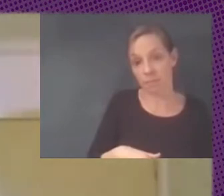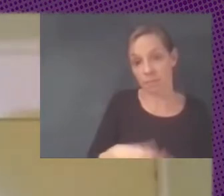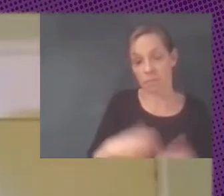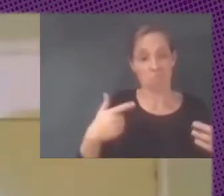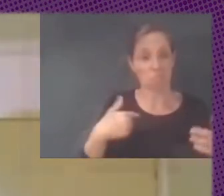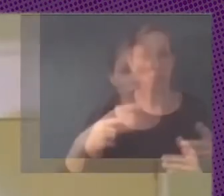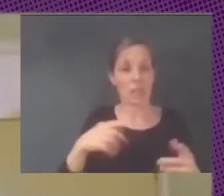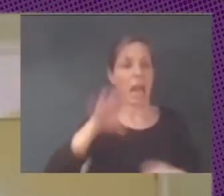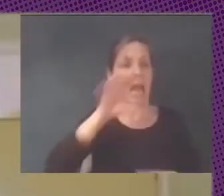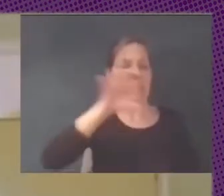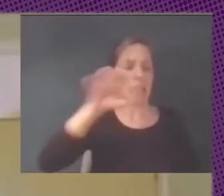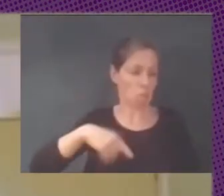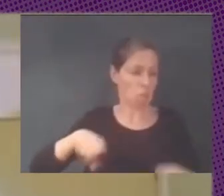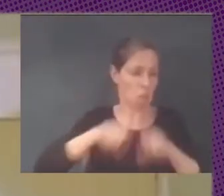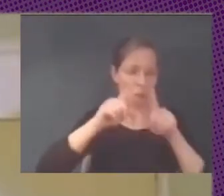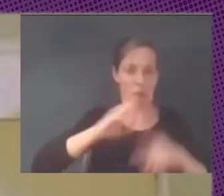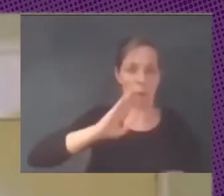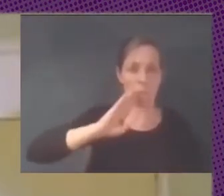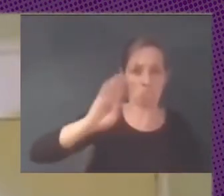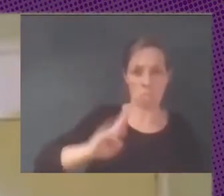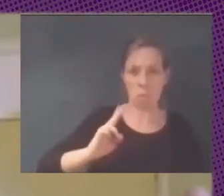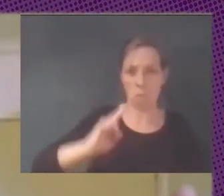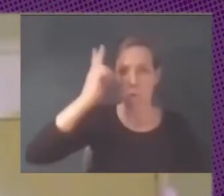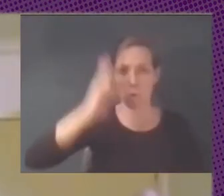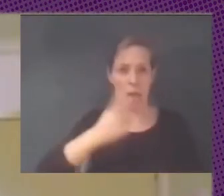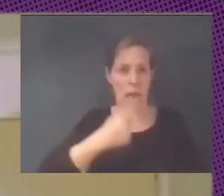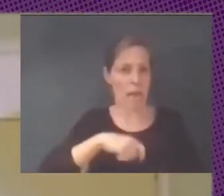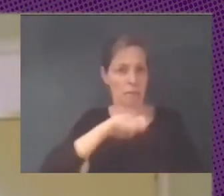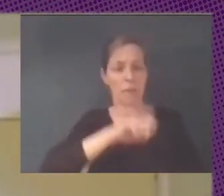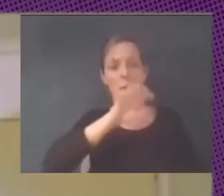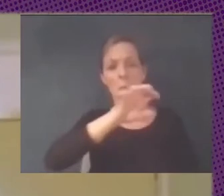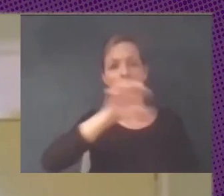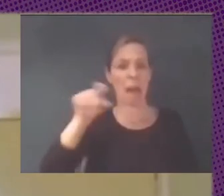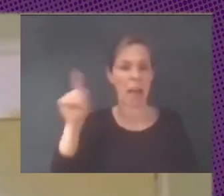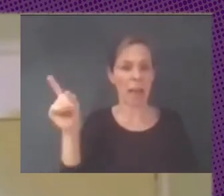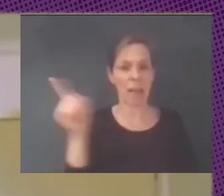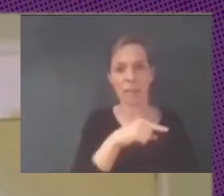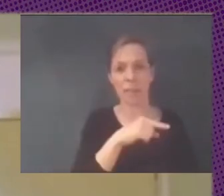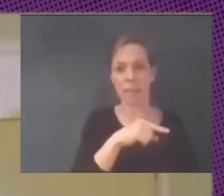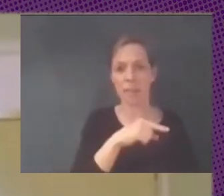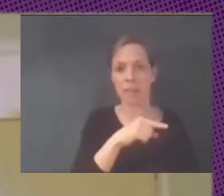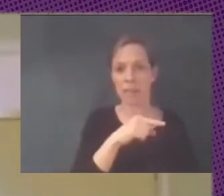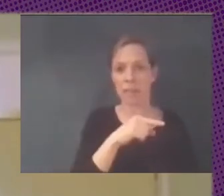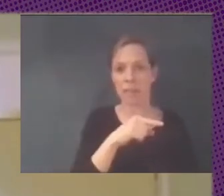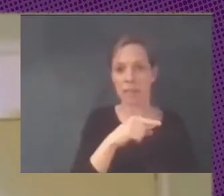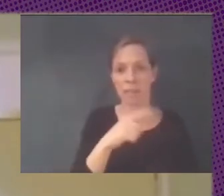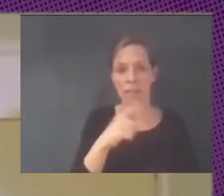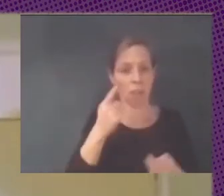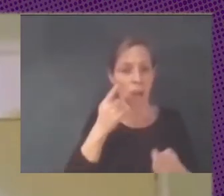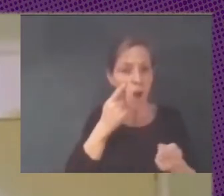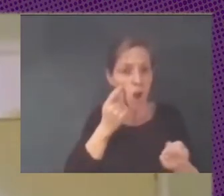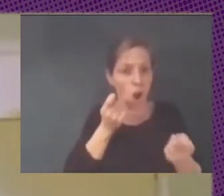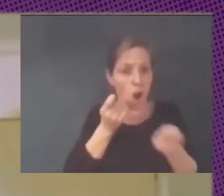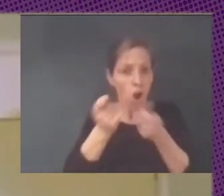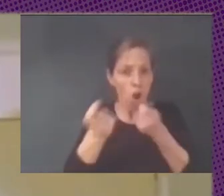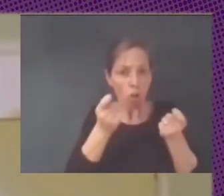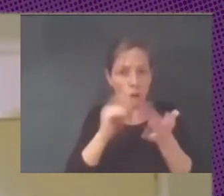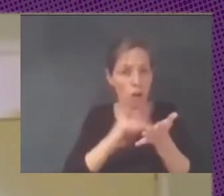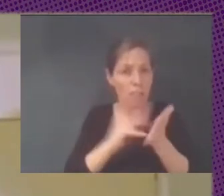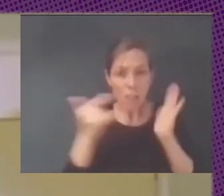Uruguay España lo que sea no puede estar sobre control de tecnología